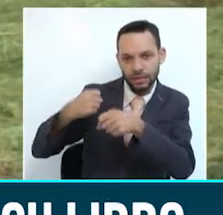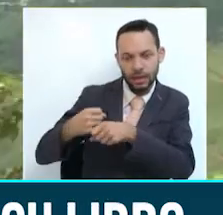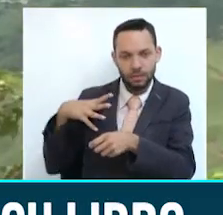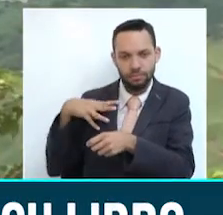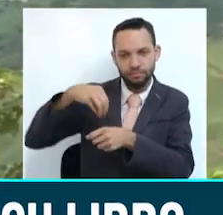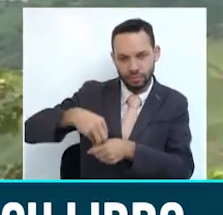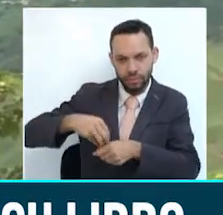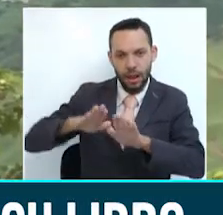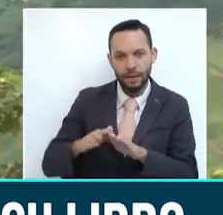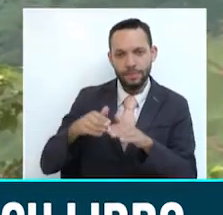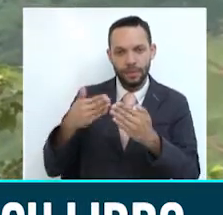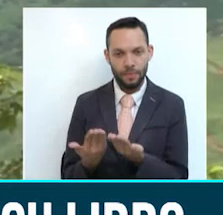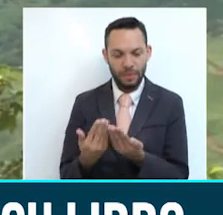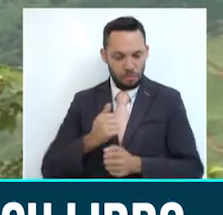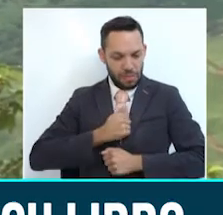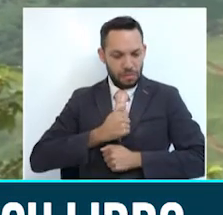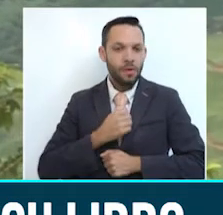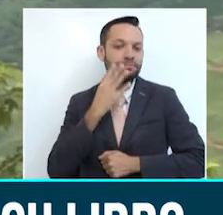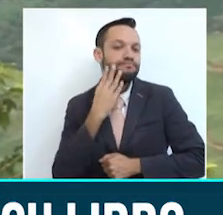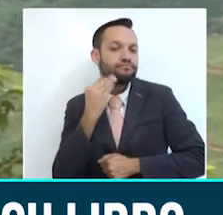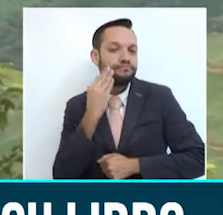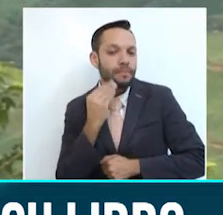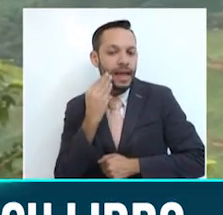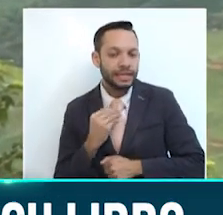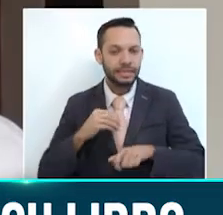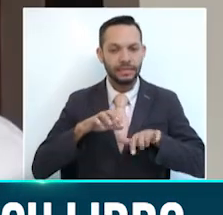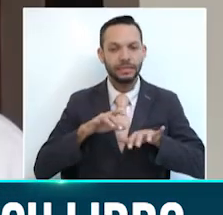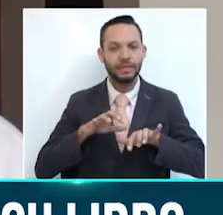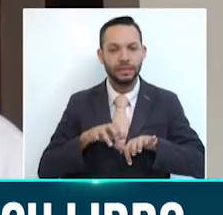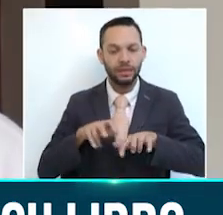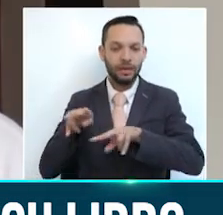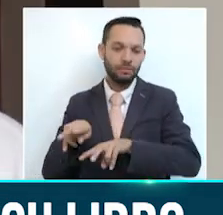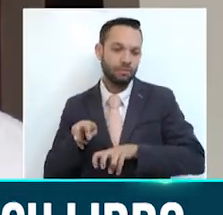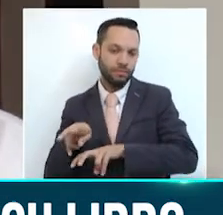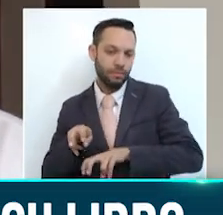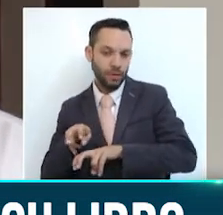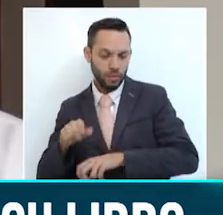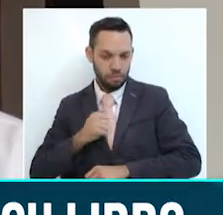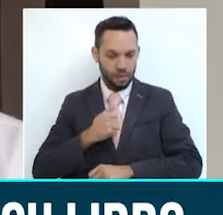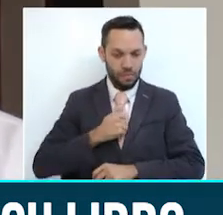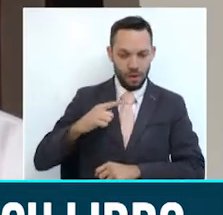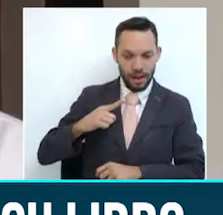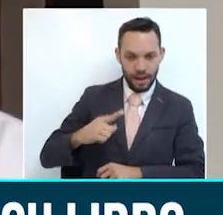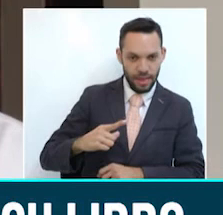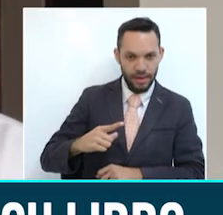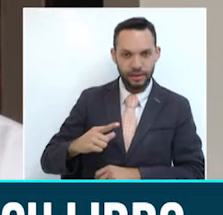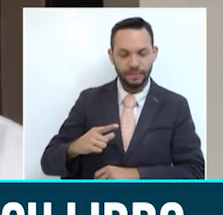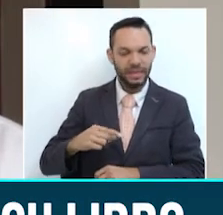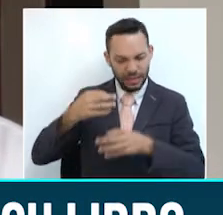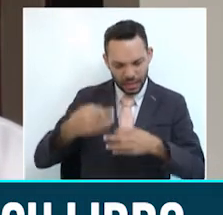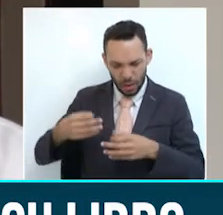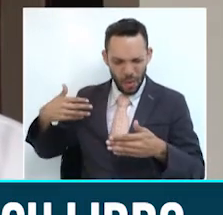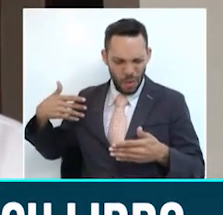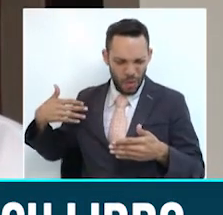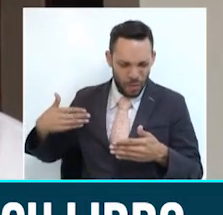realizando en la Secretaría de Agricultura del departamento de Caldas y que yo he liderado durante tres periodos que